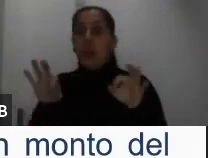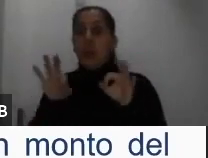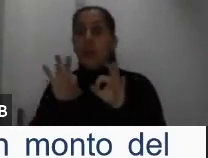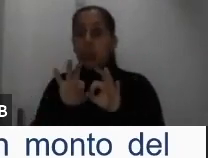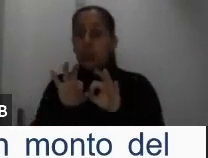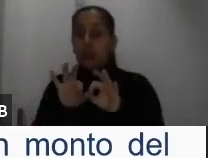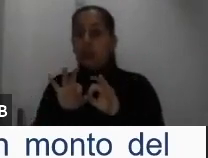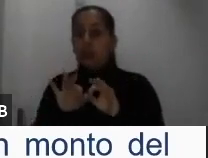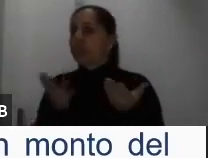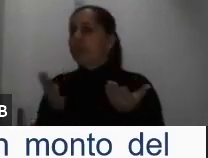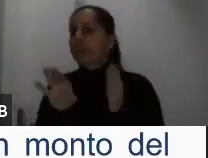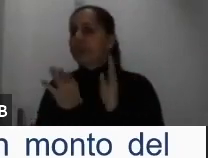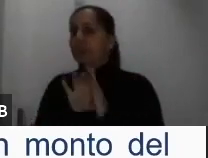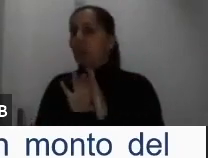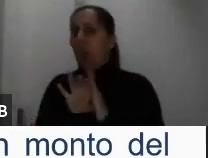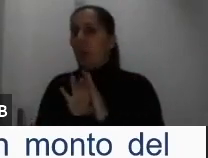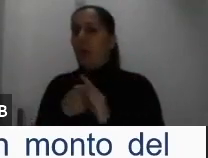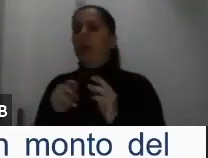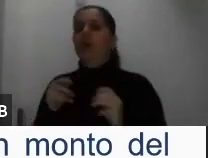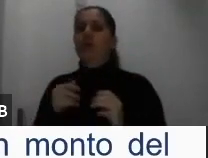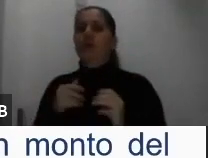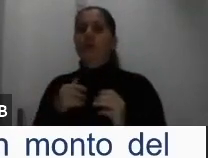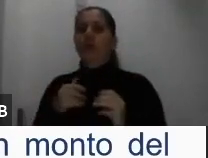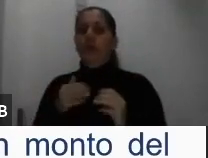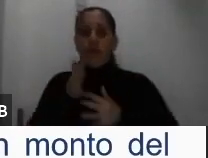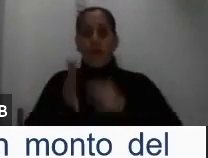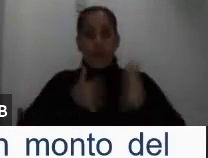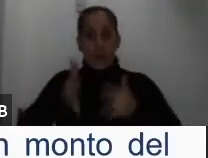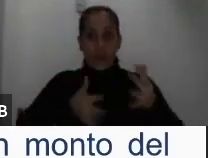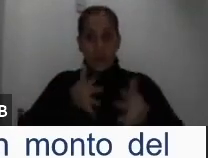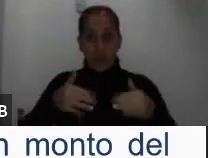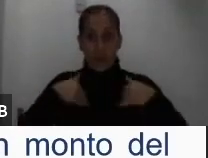venta, o digamos, la crianza de animales